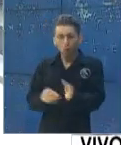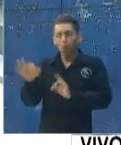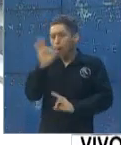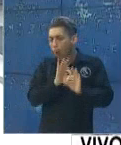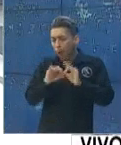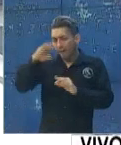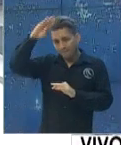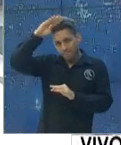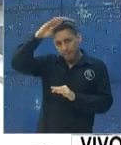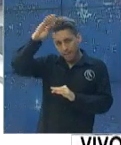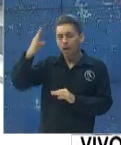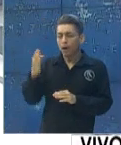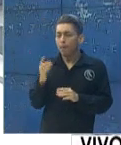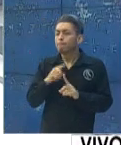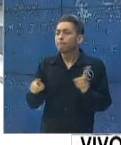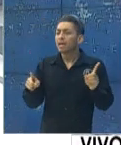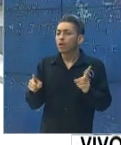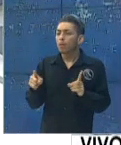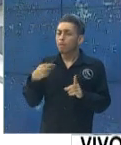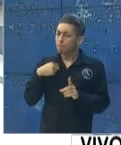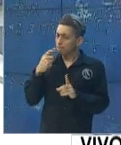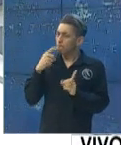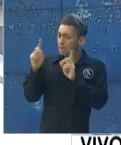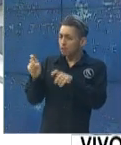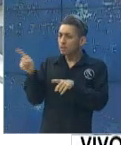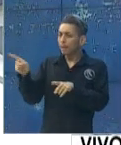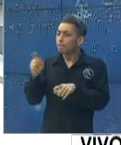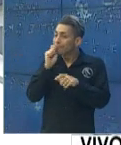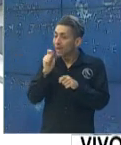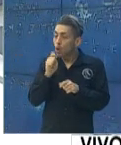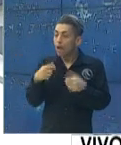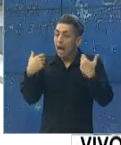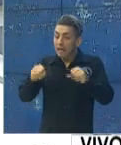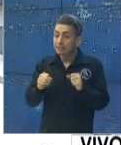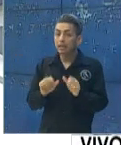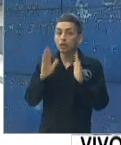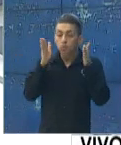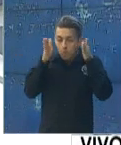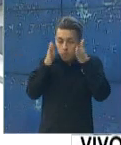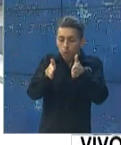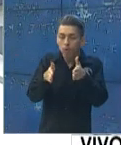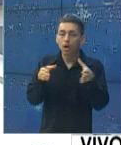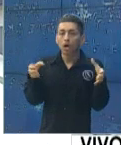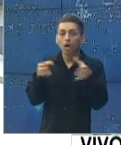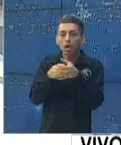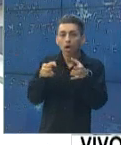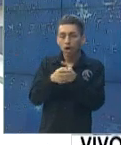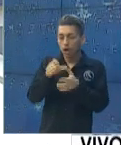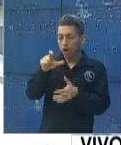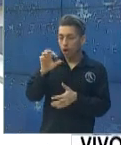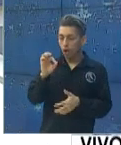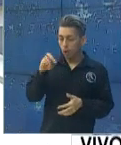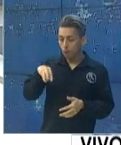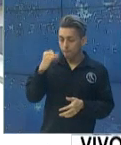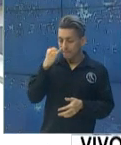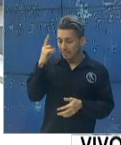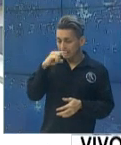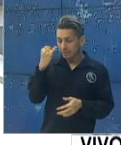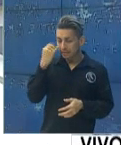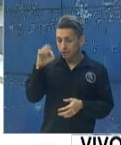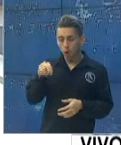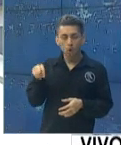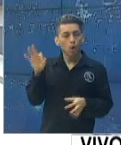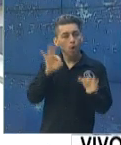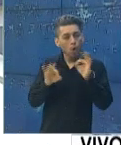enfermera. Pero no sería bueno conformar una comisión que agilice esto que seguramente habrá que